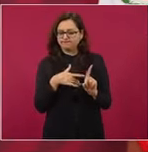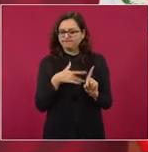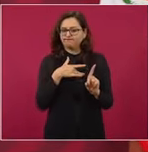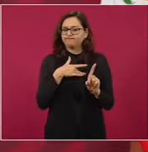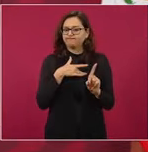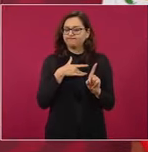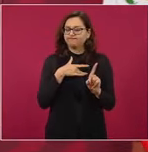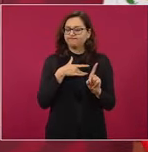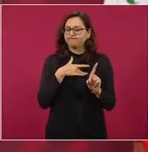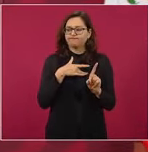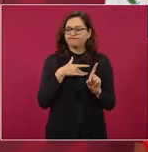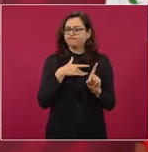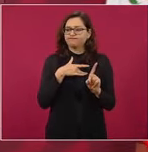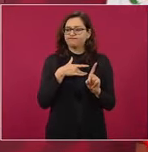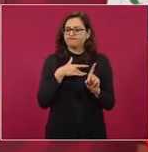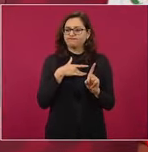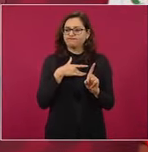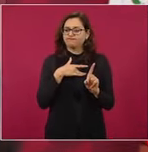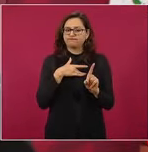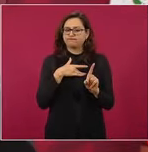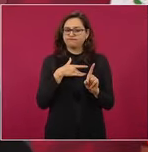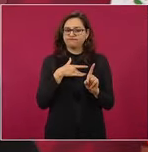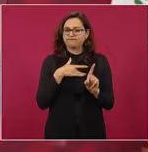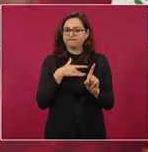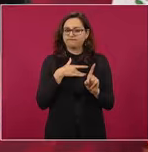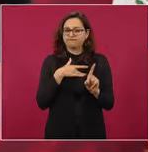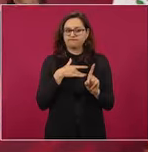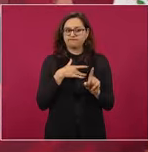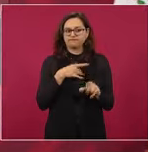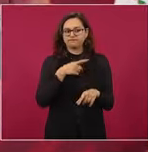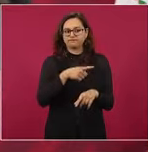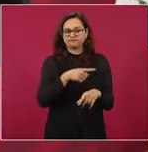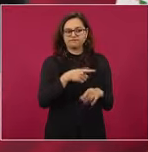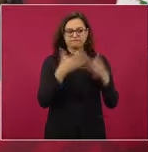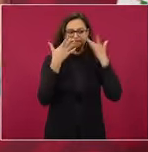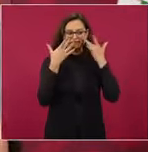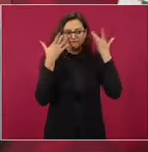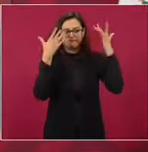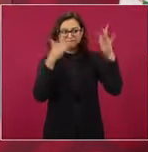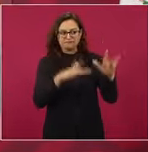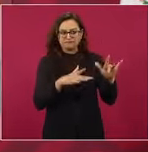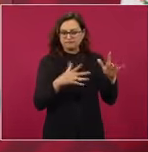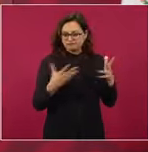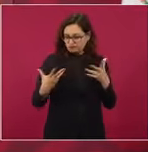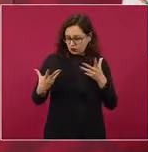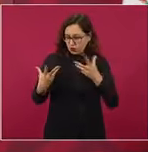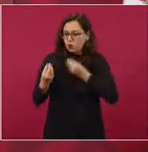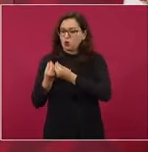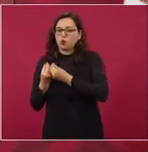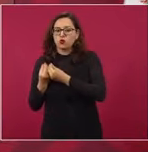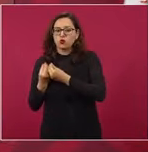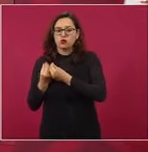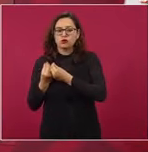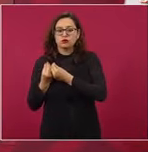abandonar el partido en el que estaba, se suma y se gana la gobernatura.